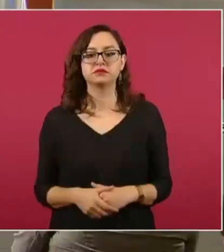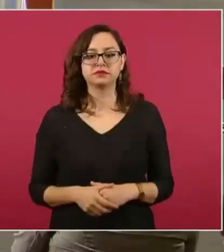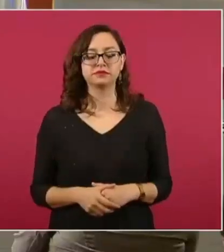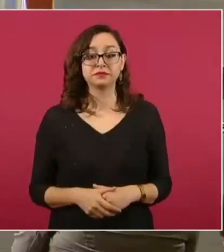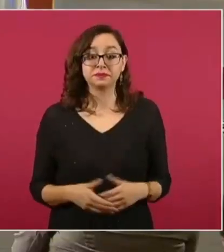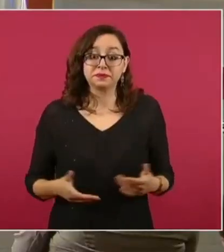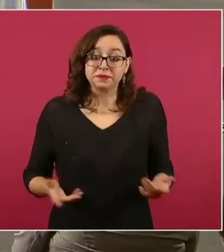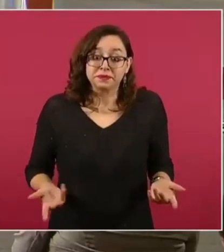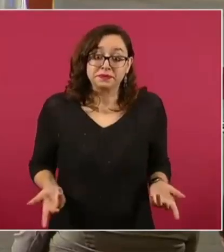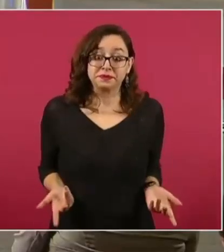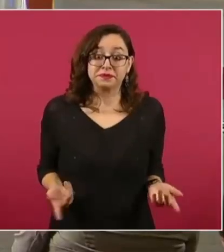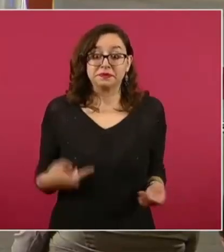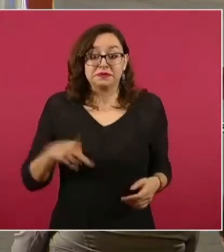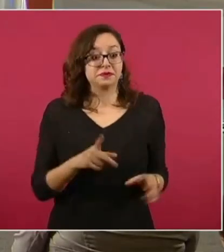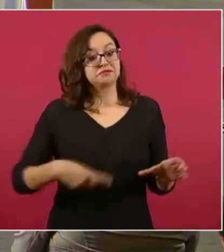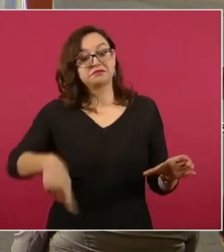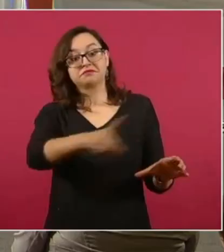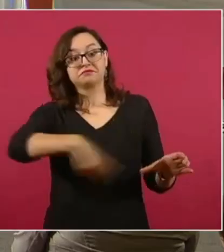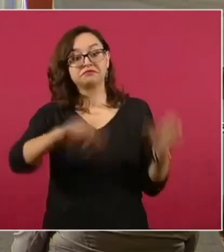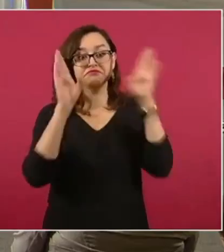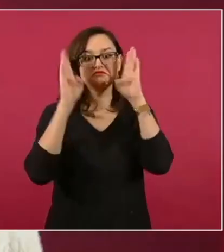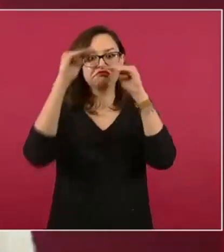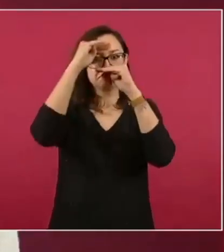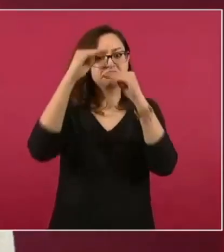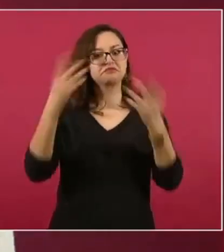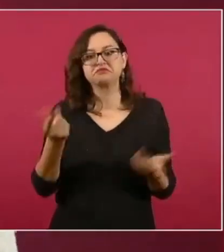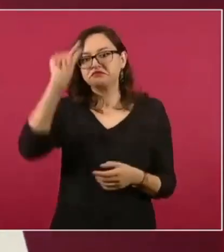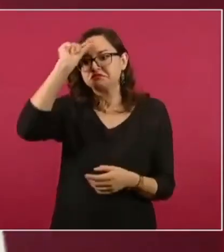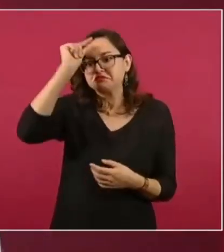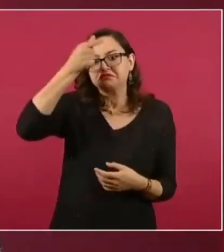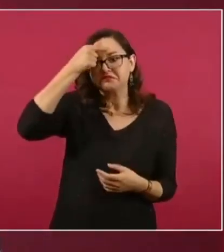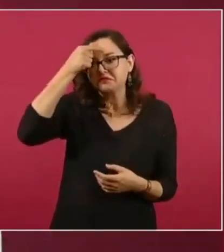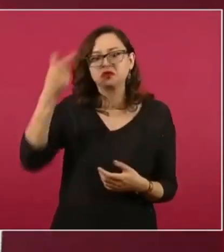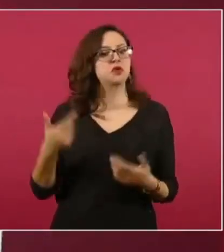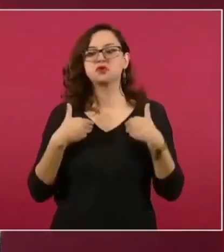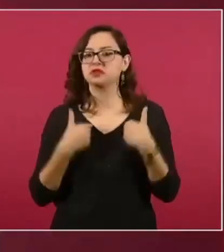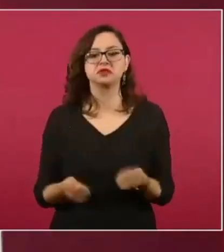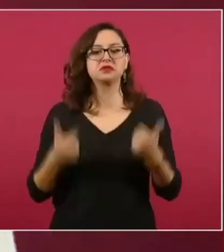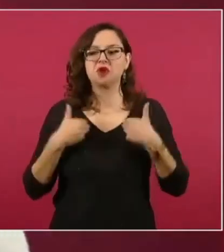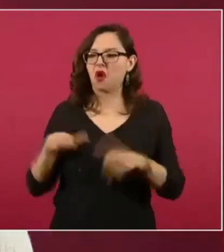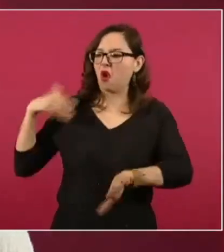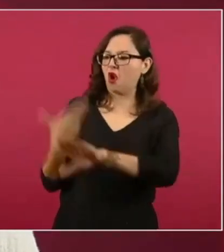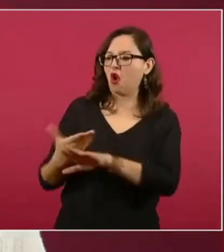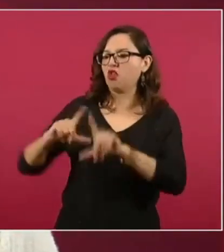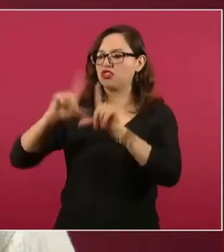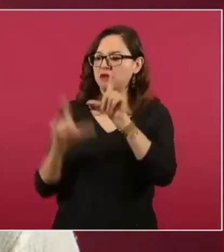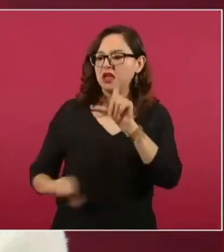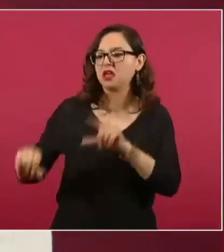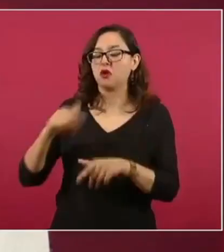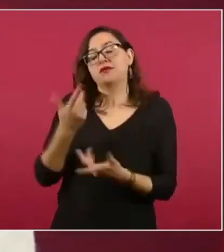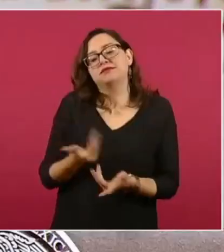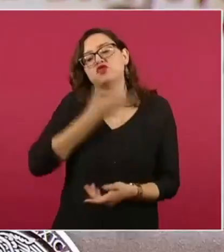Pero pues sabemos que eso no lo entienden los conservadores, están dados al malinchismo y también al entreguismo.